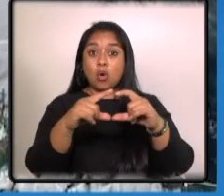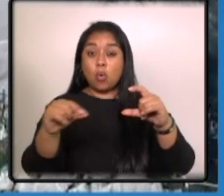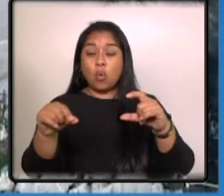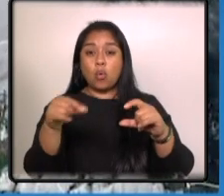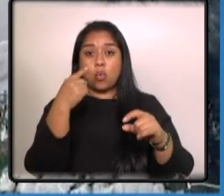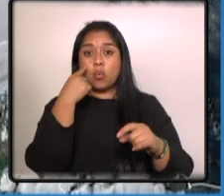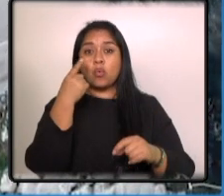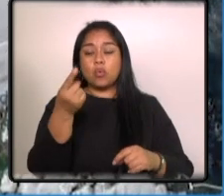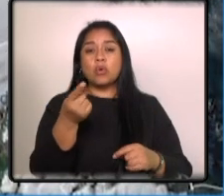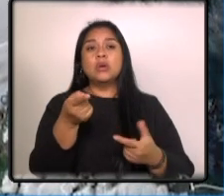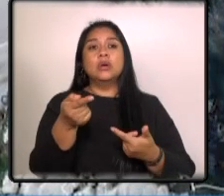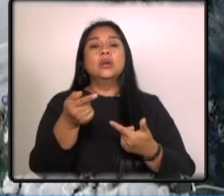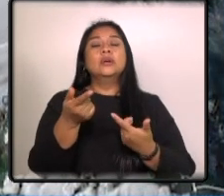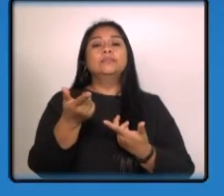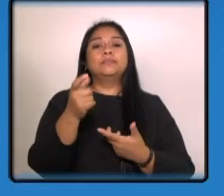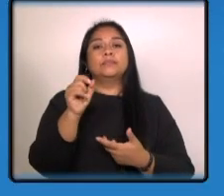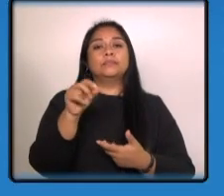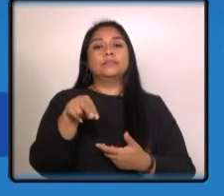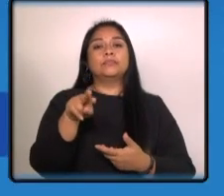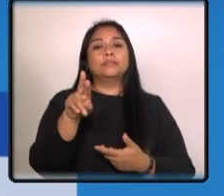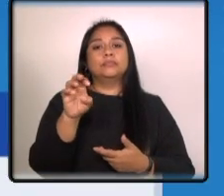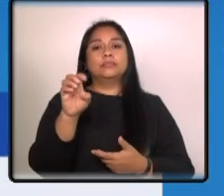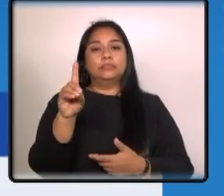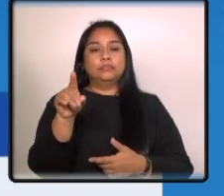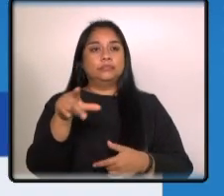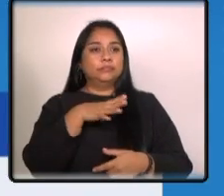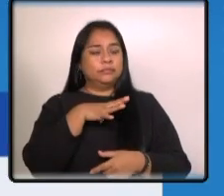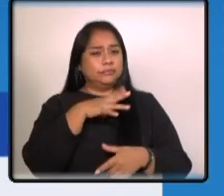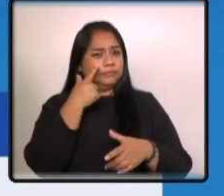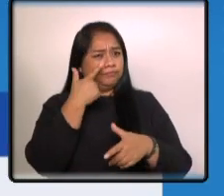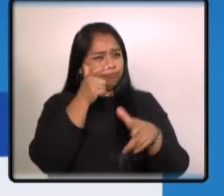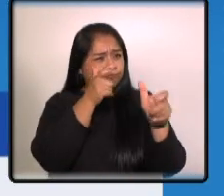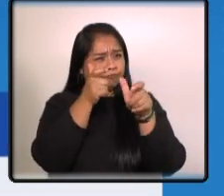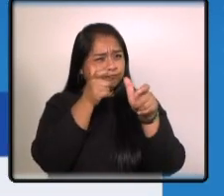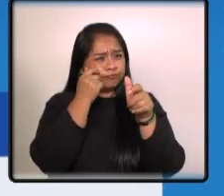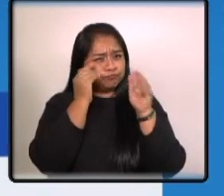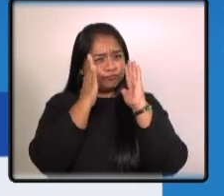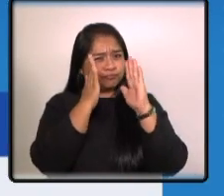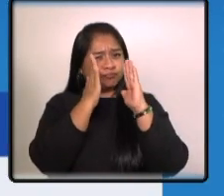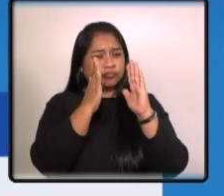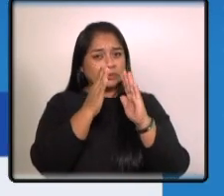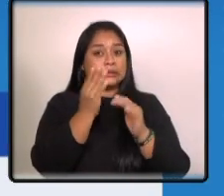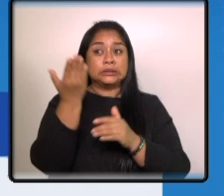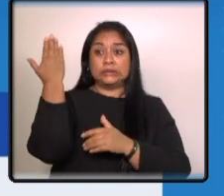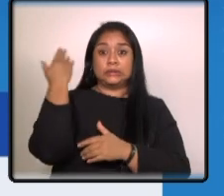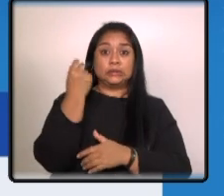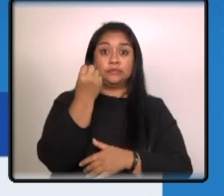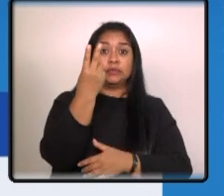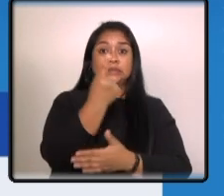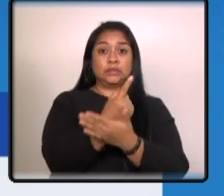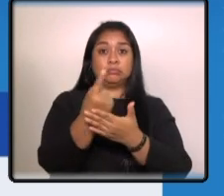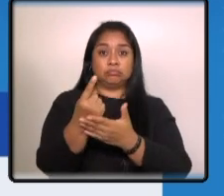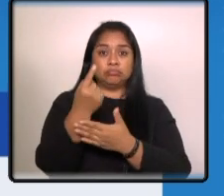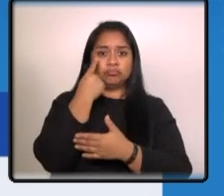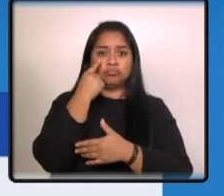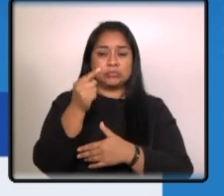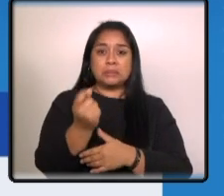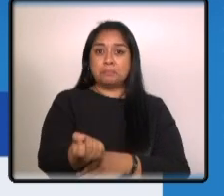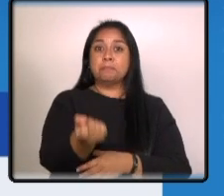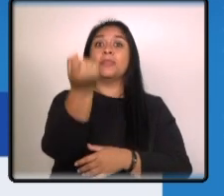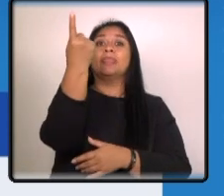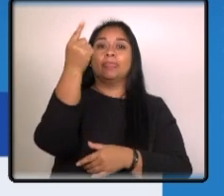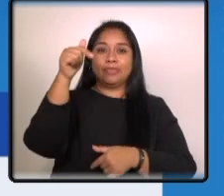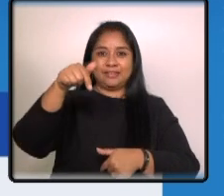para la reducción de desastres con red se mantiene en alerta desde el pasado fin de semana este huracán es el primero de la